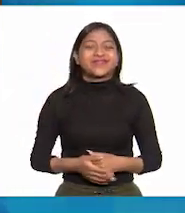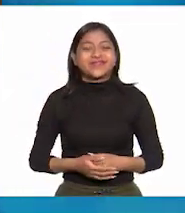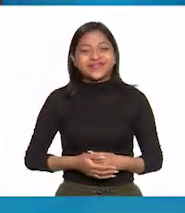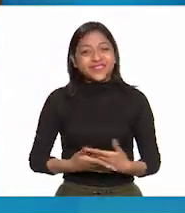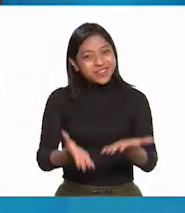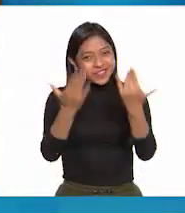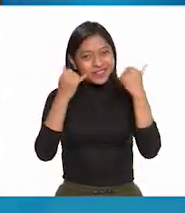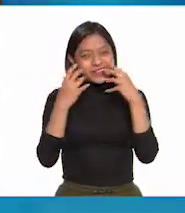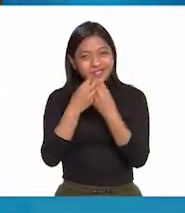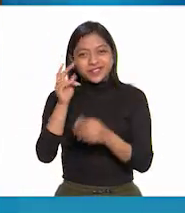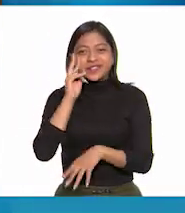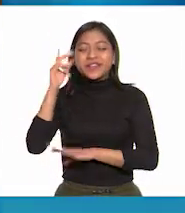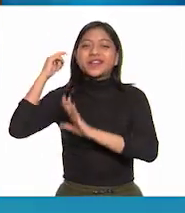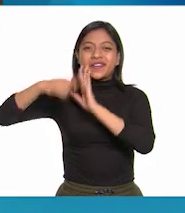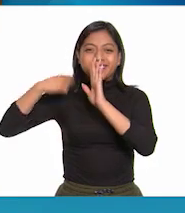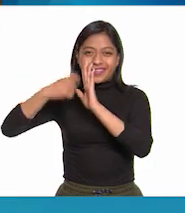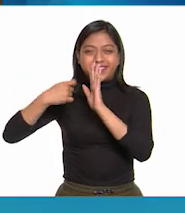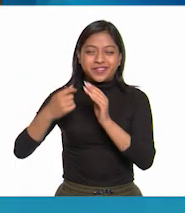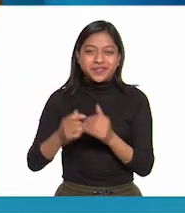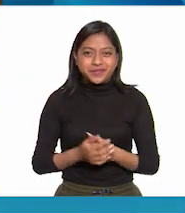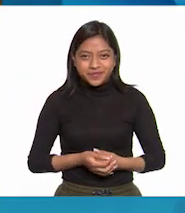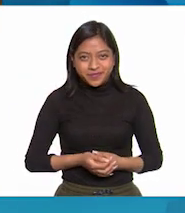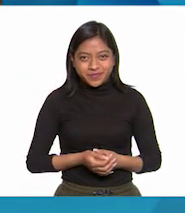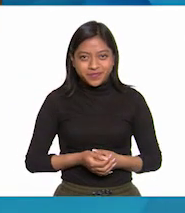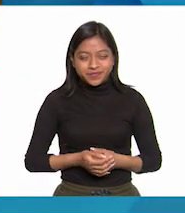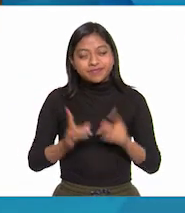¡Hola! Vamos a ver el siguiente video.